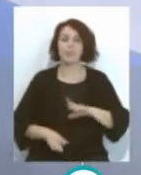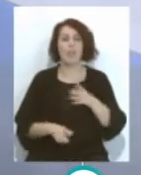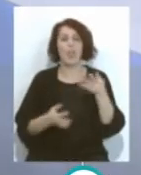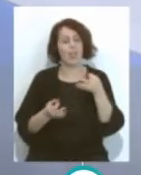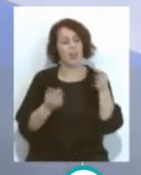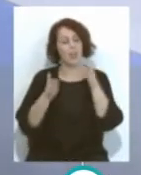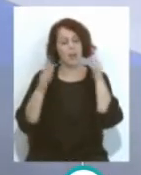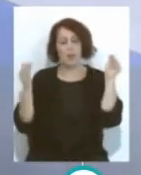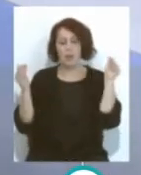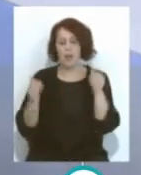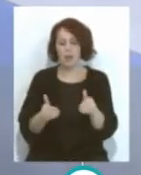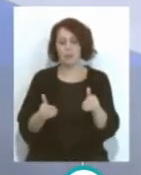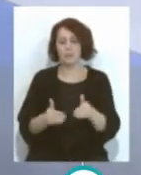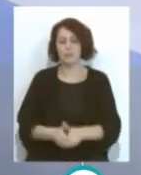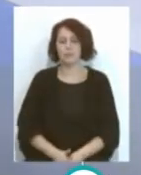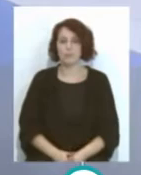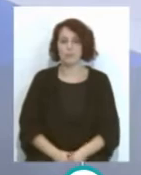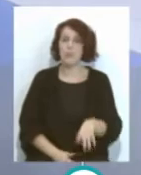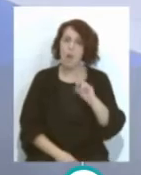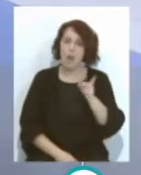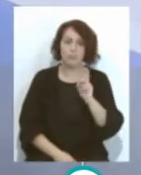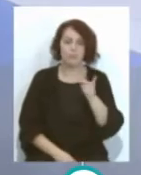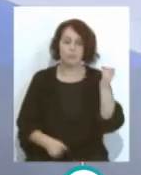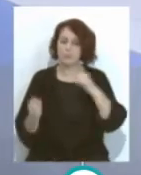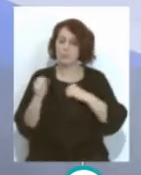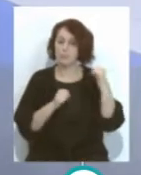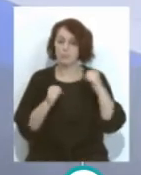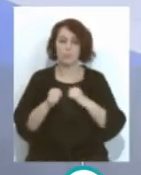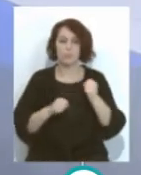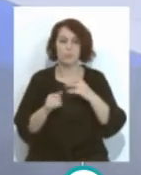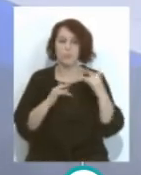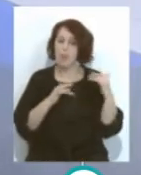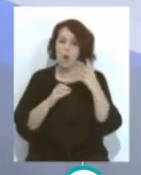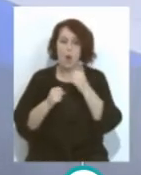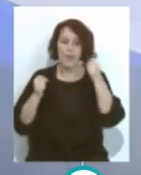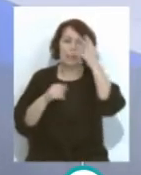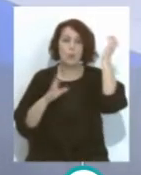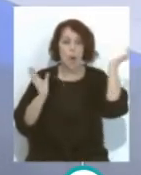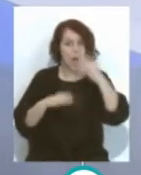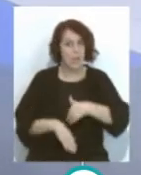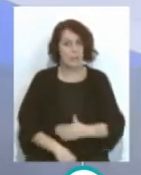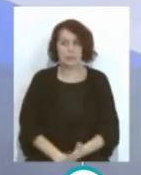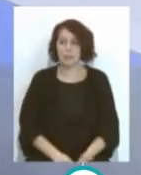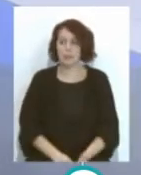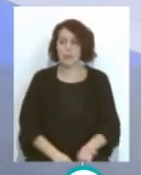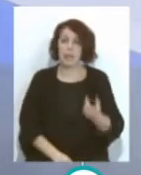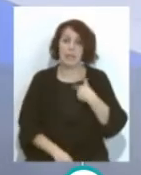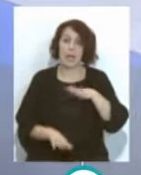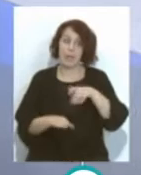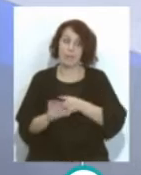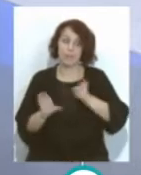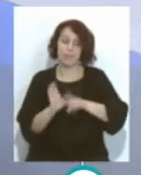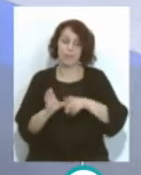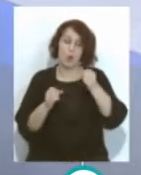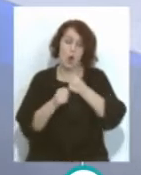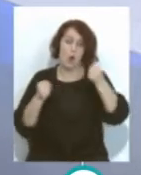centrarse solamente en la competición No hay partidos de Copa del Rey, donde juegue el Cádiz, la Copa